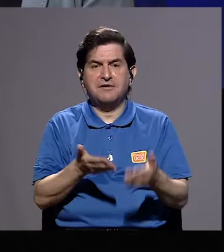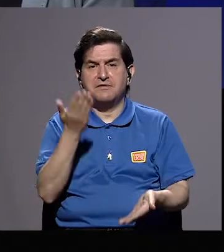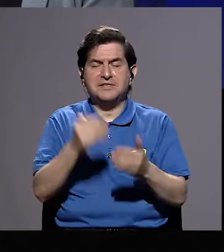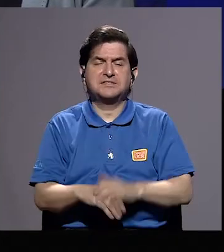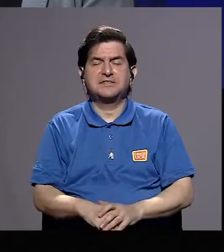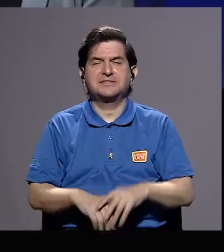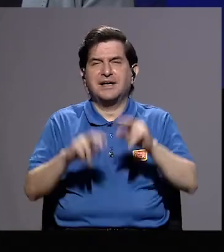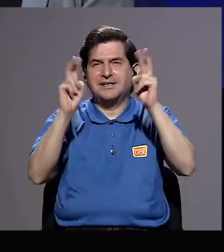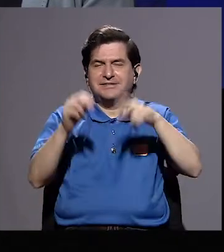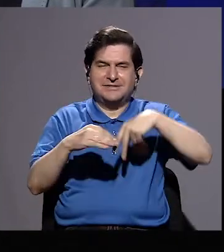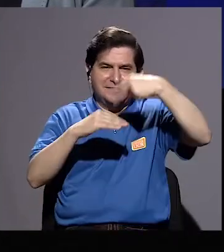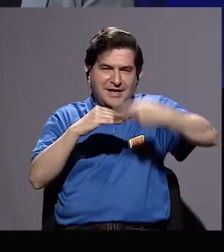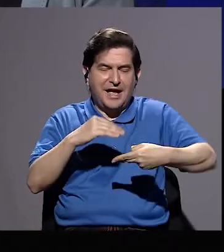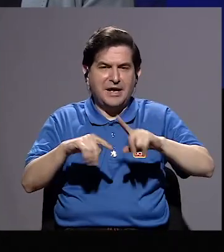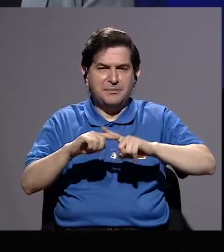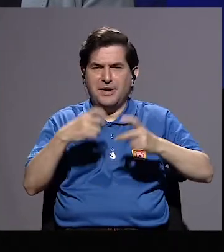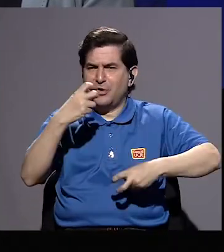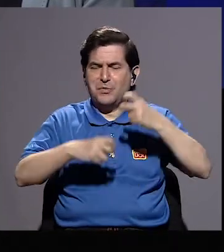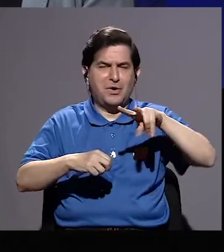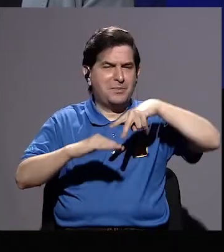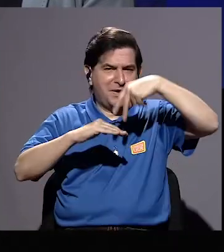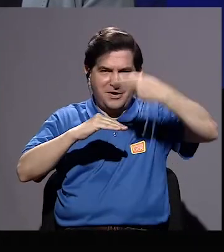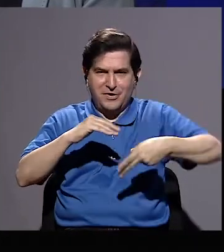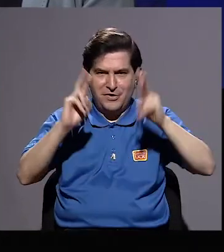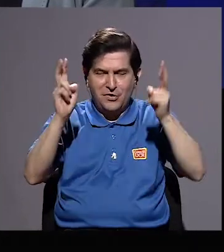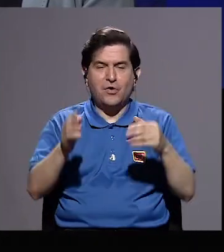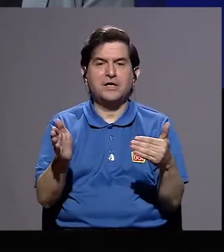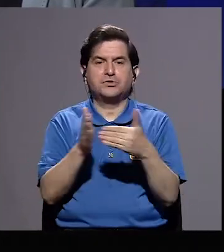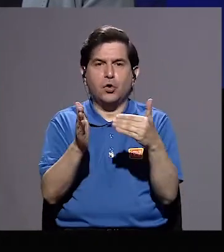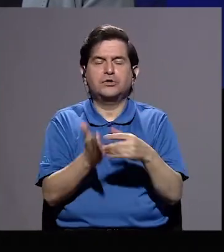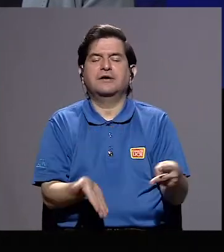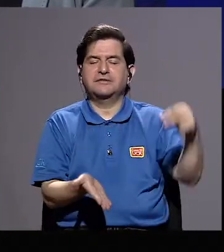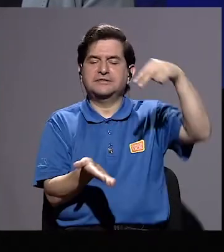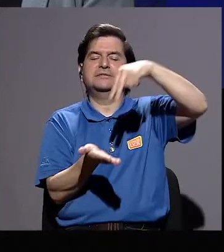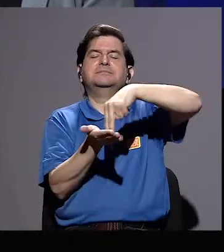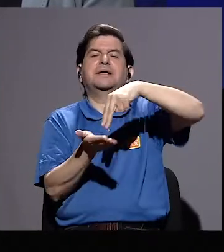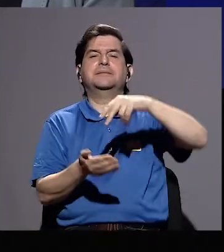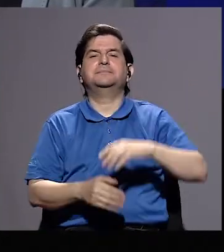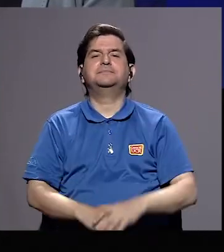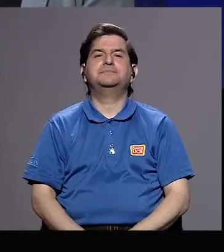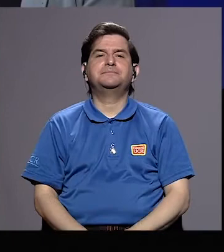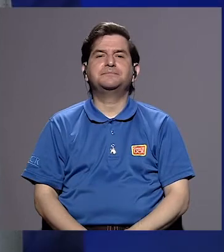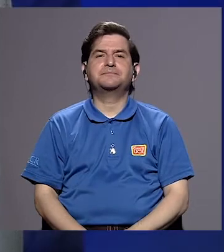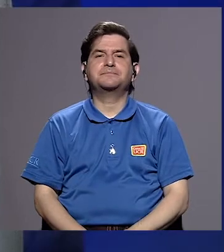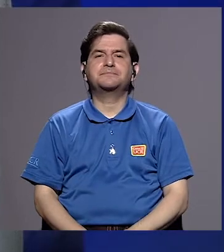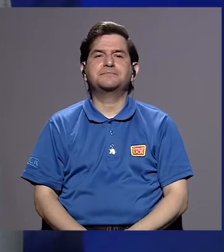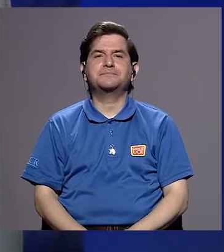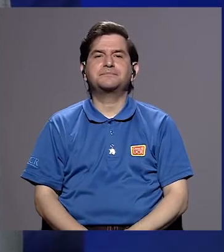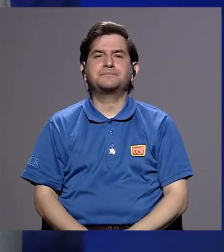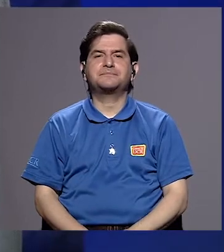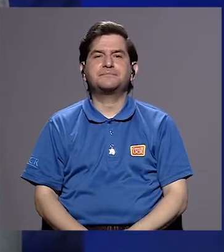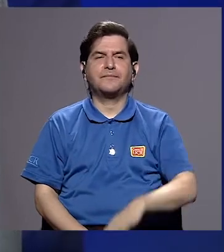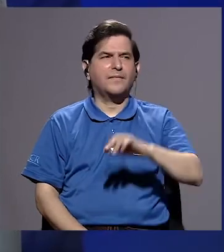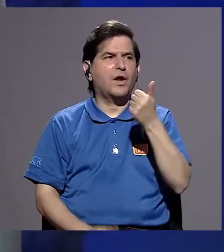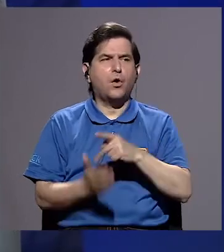veces me caía, pero el problema no es caerse, el problema es volverse a levantar. ¿Qué otros